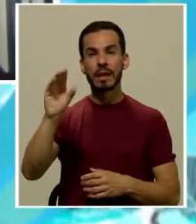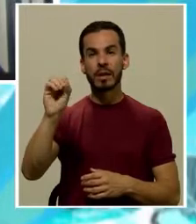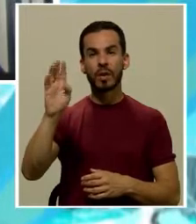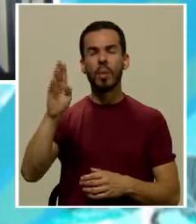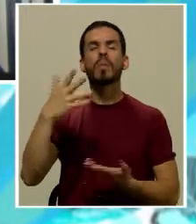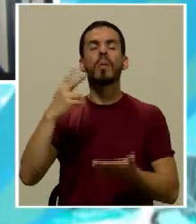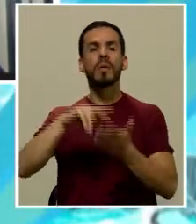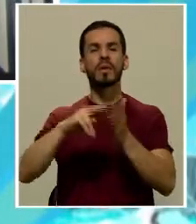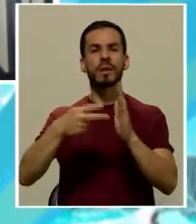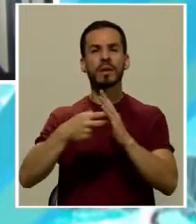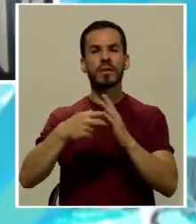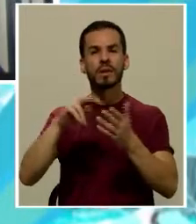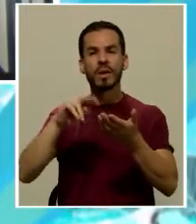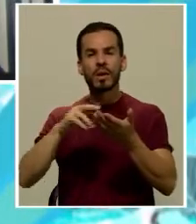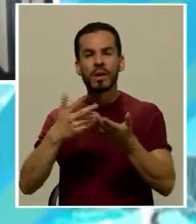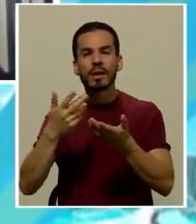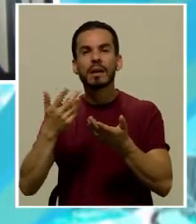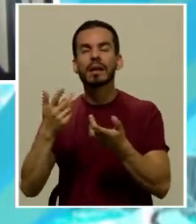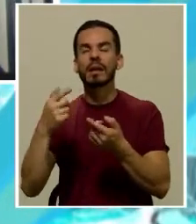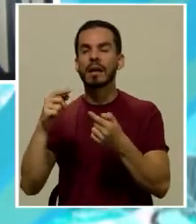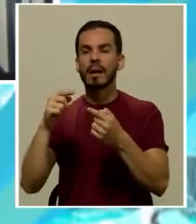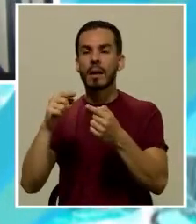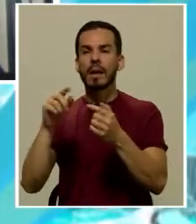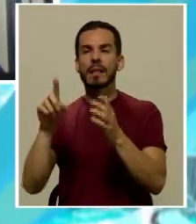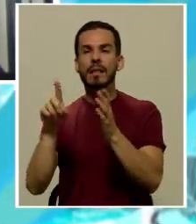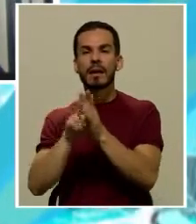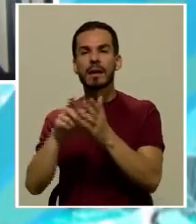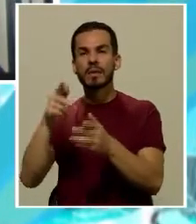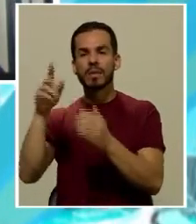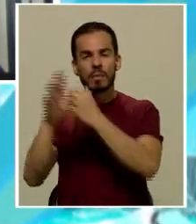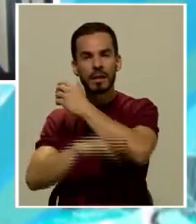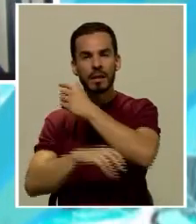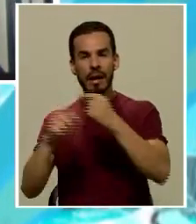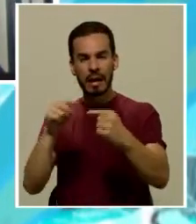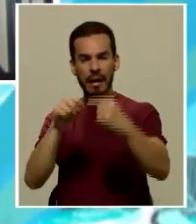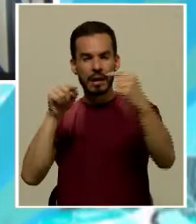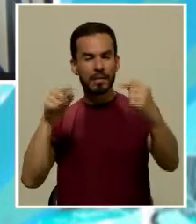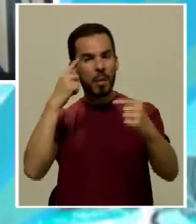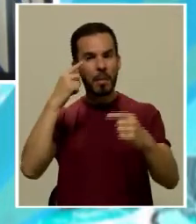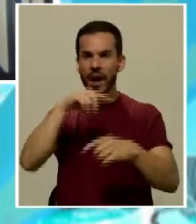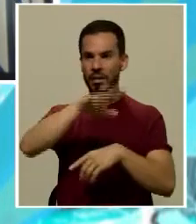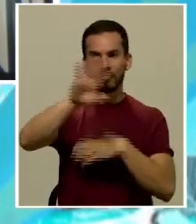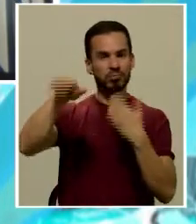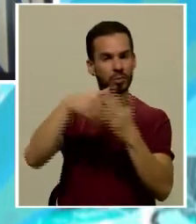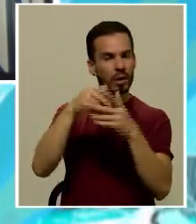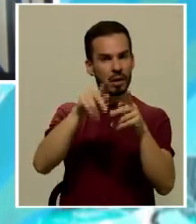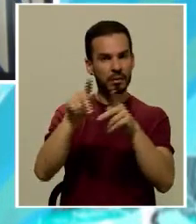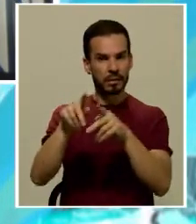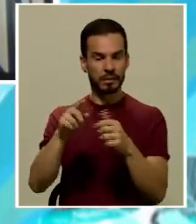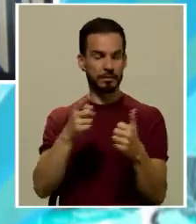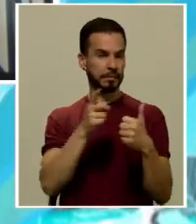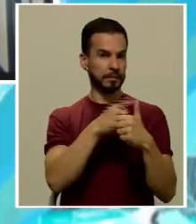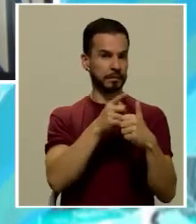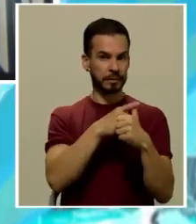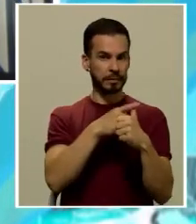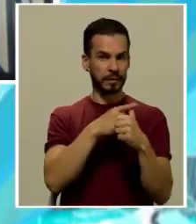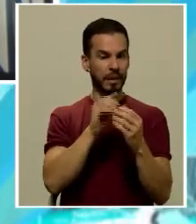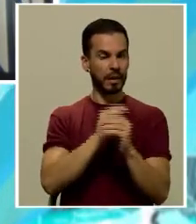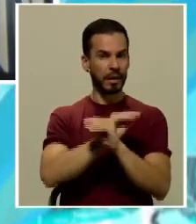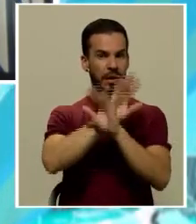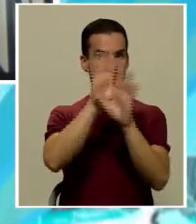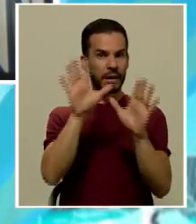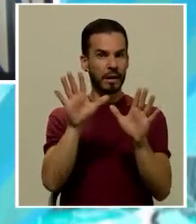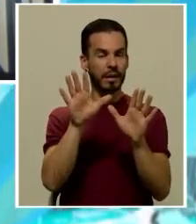concepto del derecho penal del enemigo para el gran público? Bueno, primero que todo, hay que hacer algunas